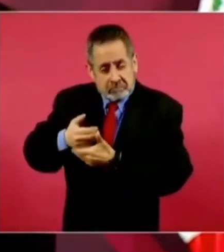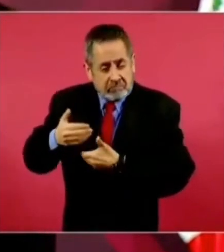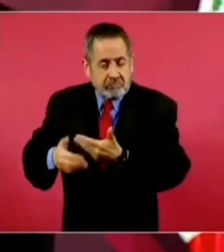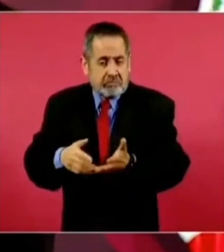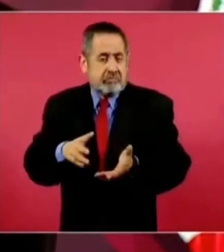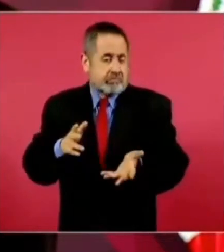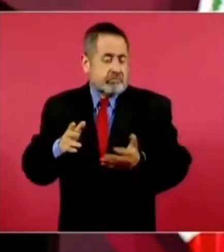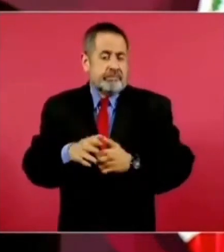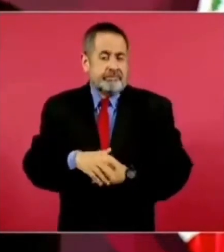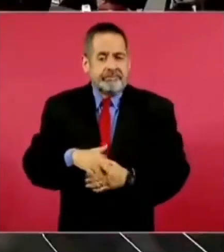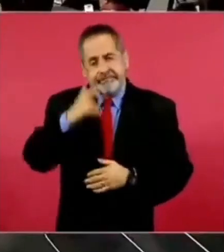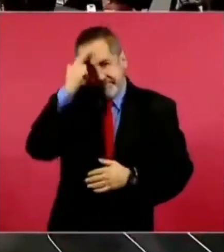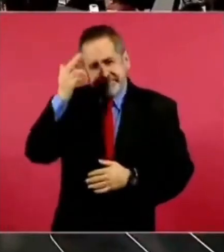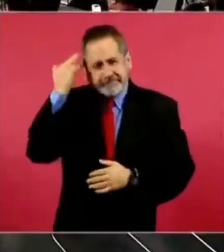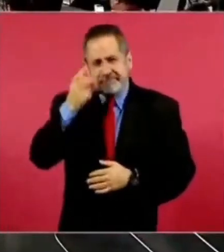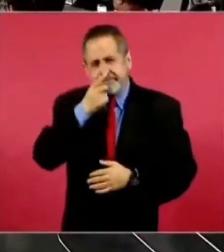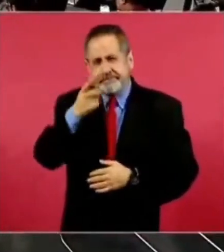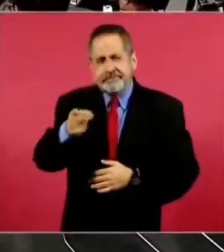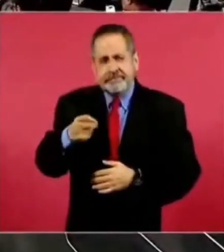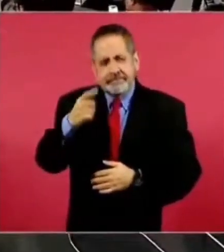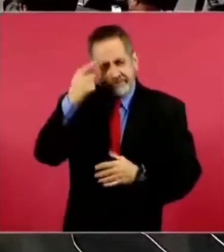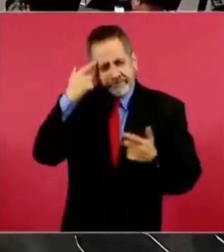el golpe